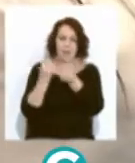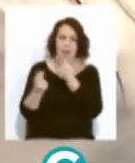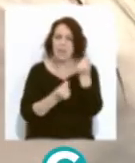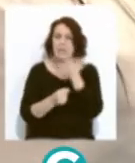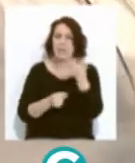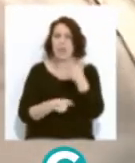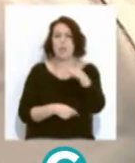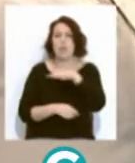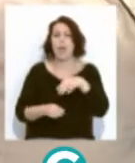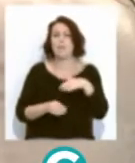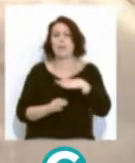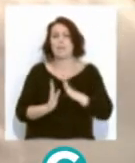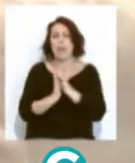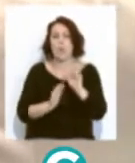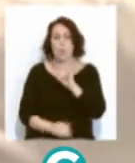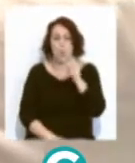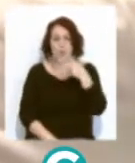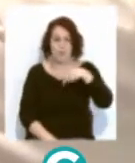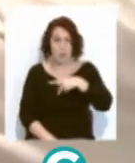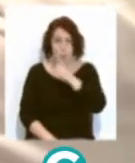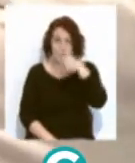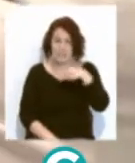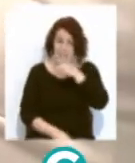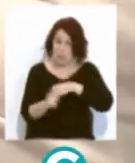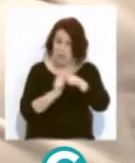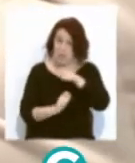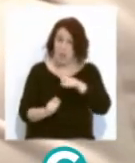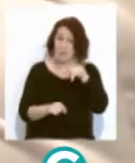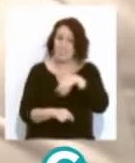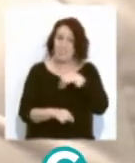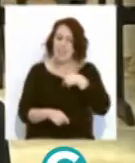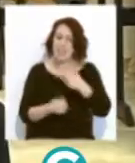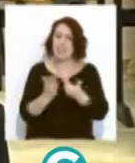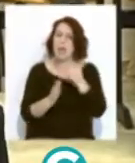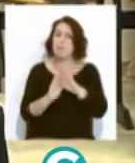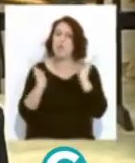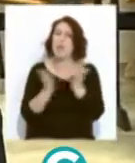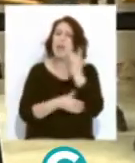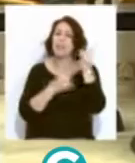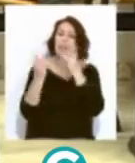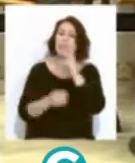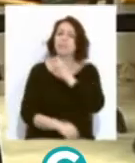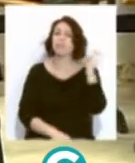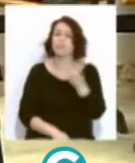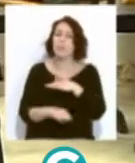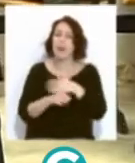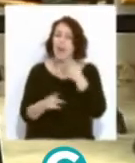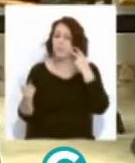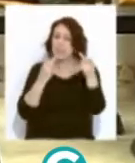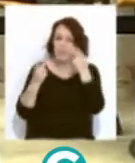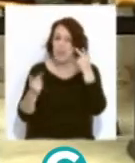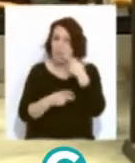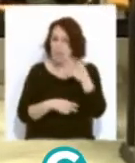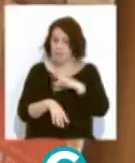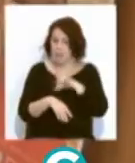San Juan de Dios. Este año la Asociación Parkinson Cádiz ha querido celebrar el Día Mundial con diversas actividades para dar visibilidad